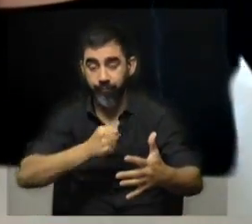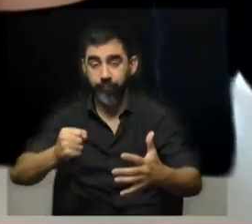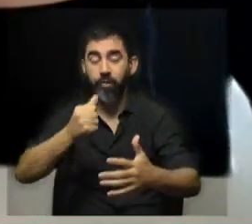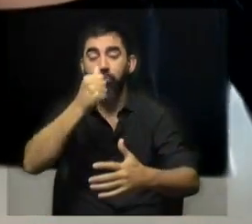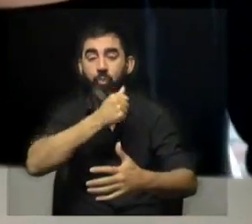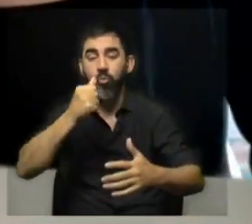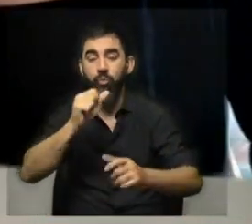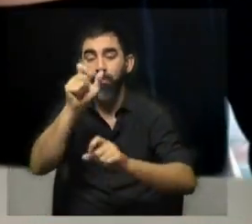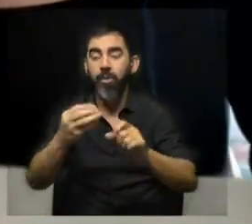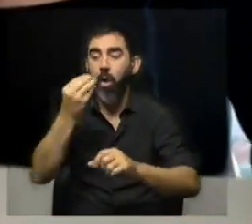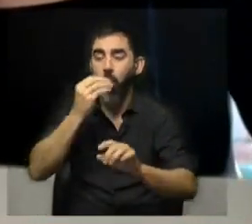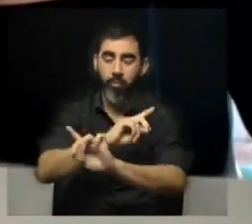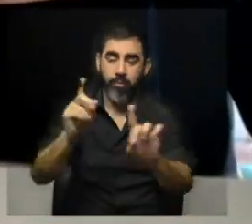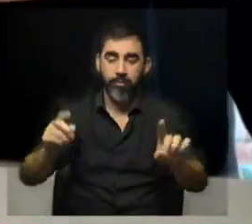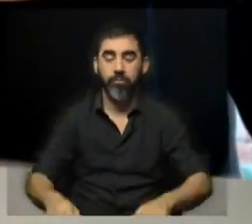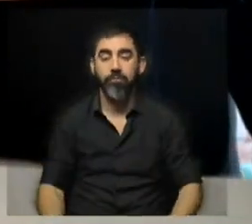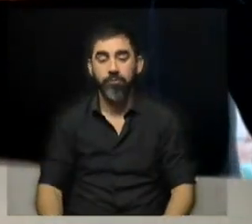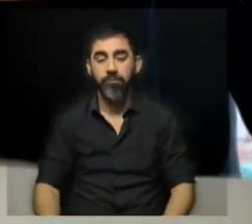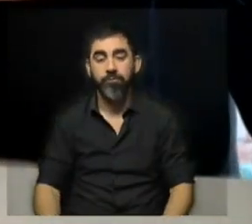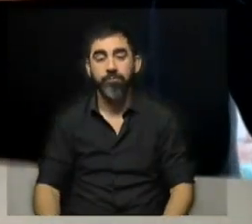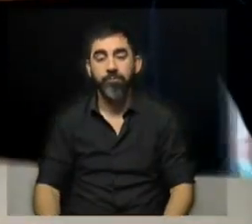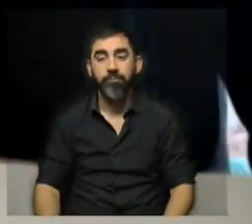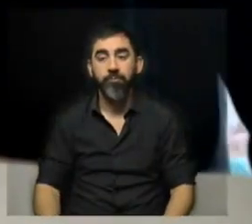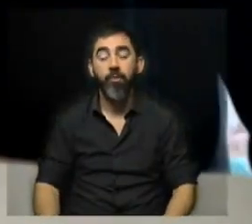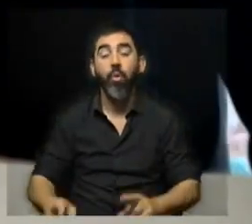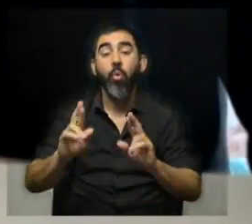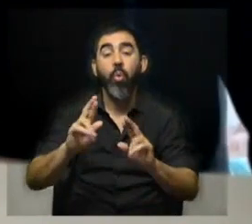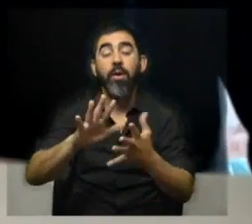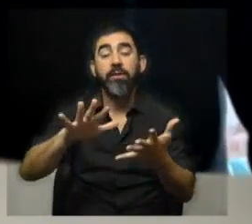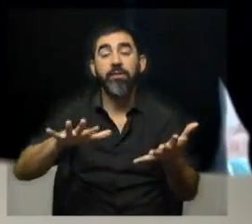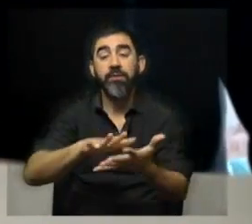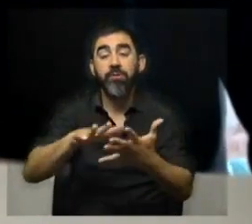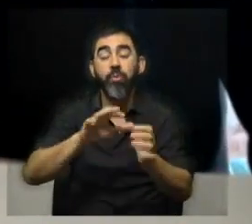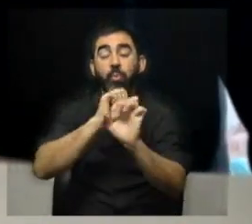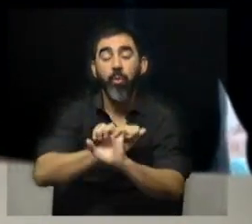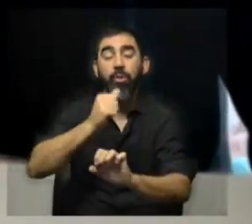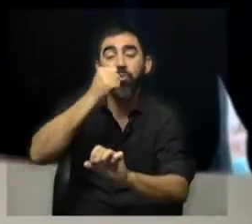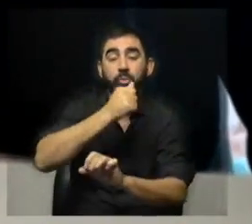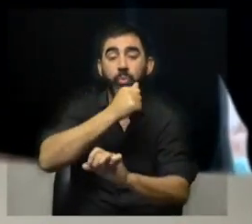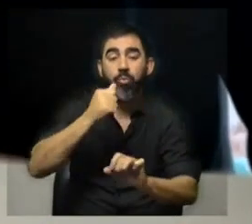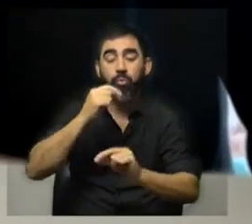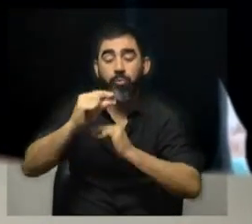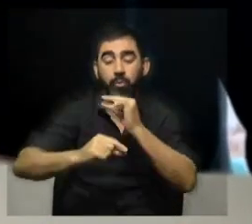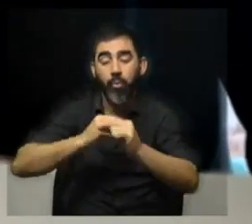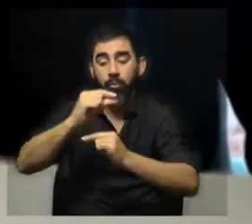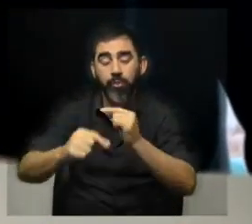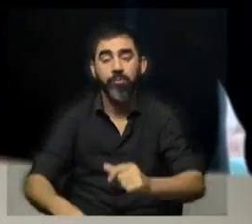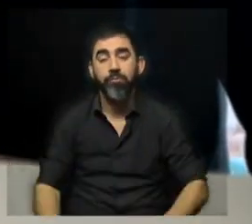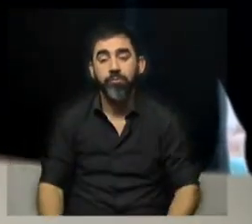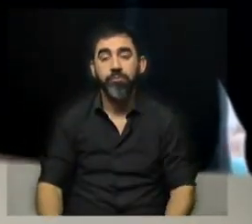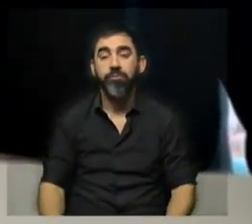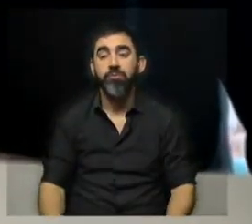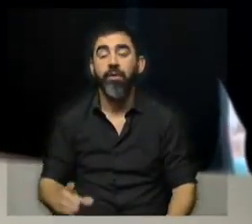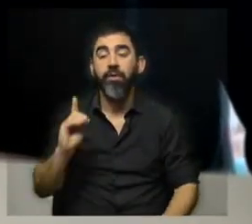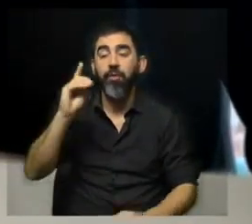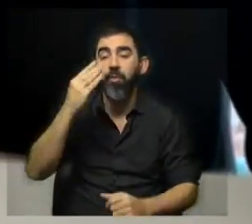solución para que la gente come. Ojalá, ojalá entonces que, bueno, que esta situación, bueno, se pueda de alguna manera empezar a ir solucionando. Cristina Díaz,